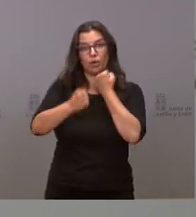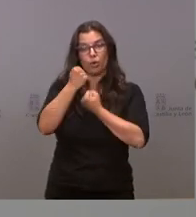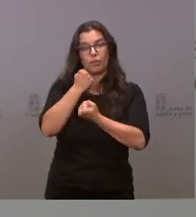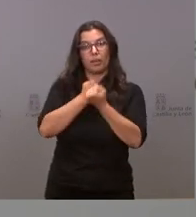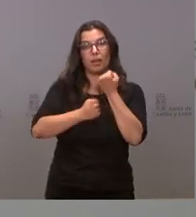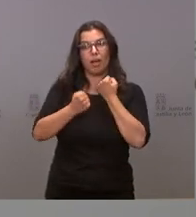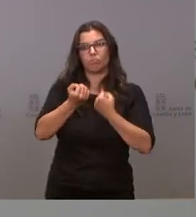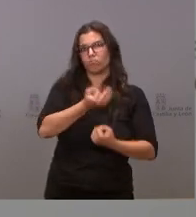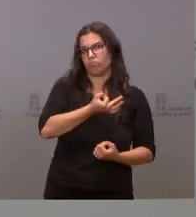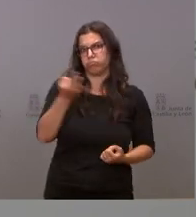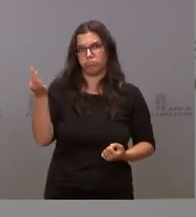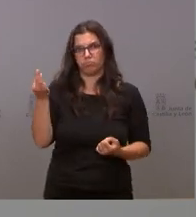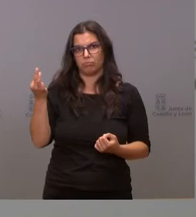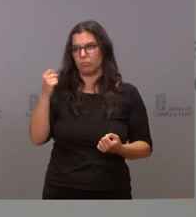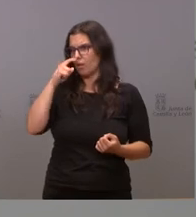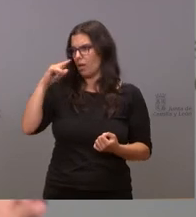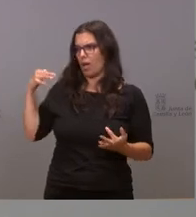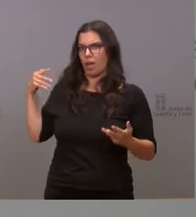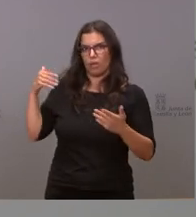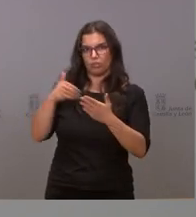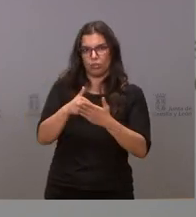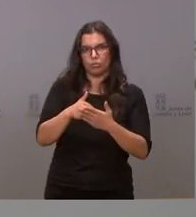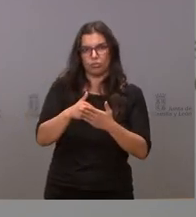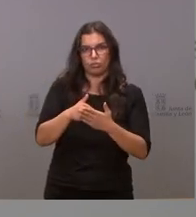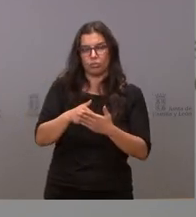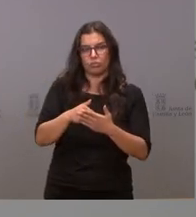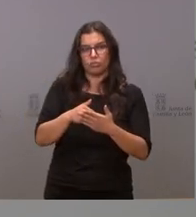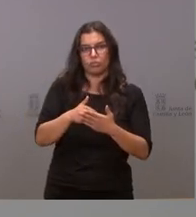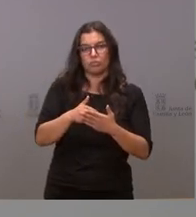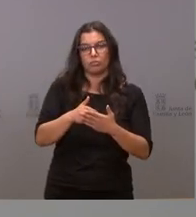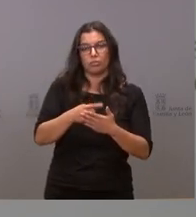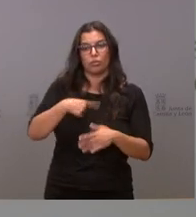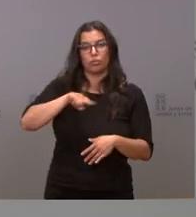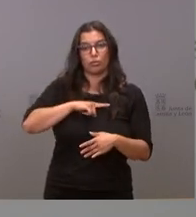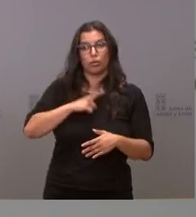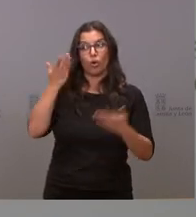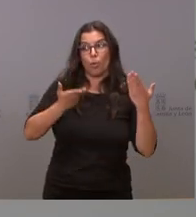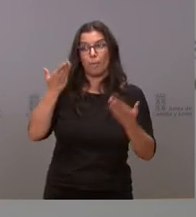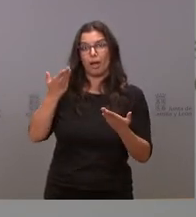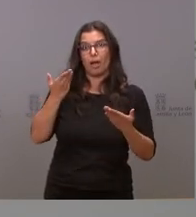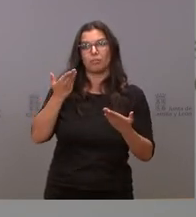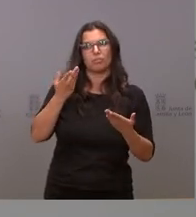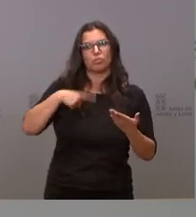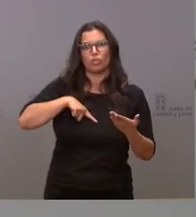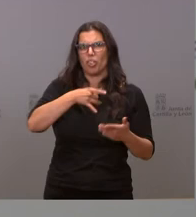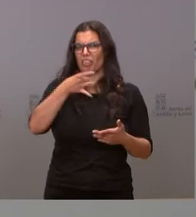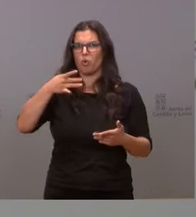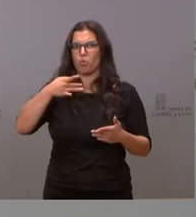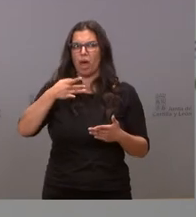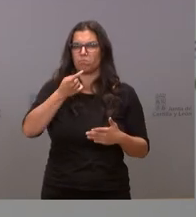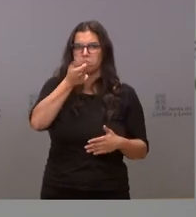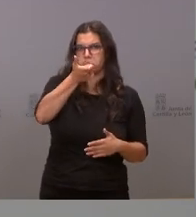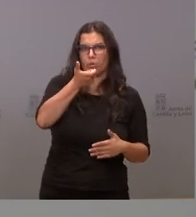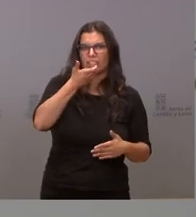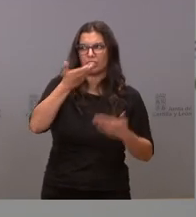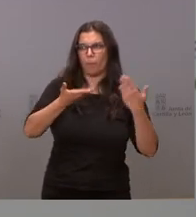eficaz a lo largo de los últimos años somos una de las comunidades autónomas menos endeudadas en este terreno y